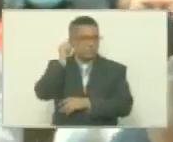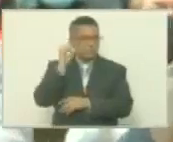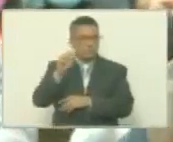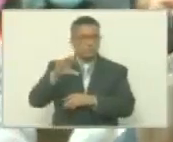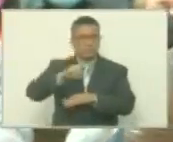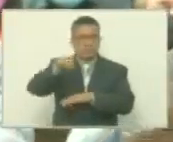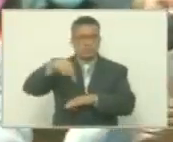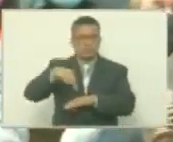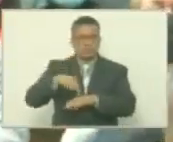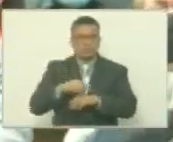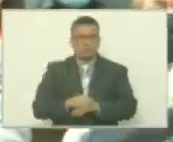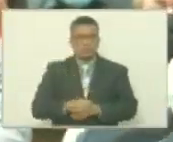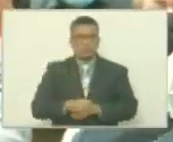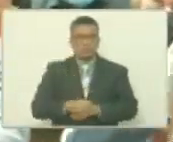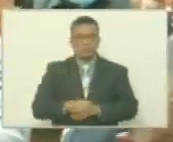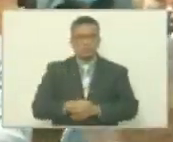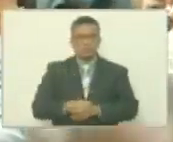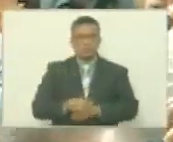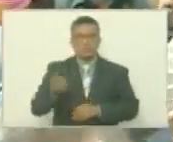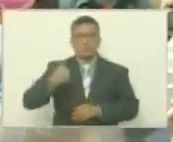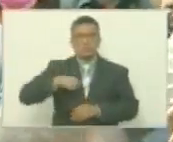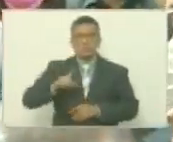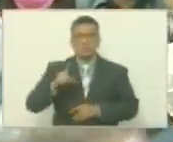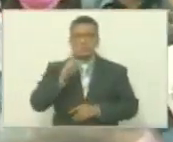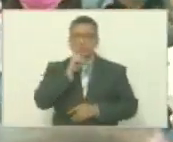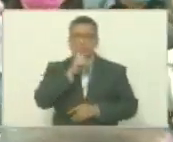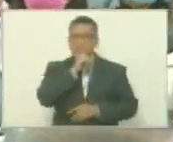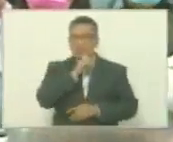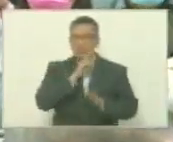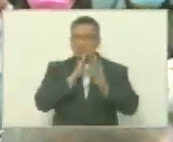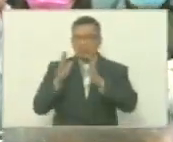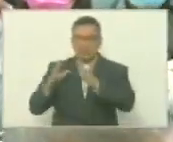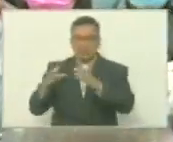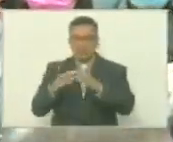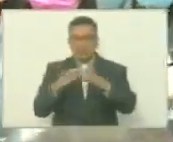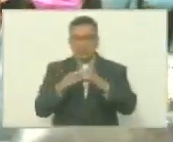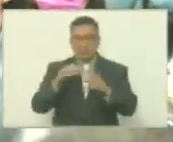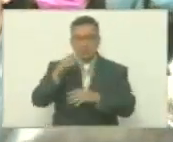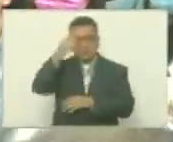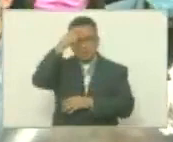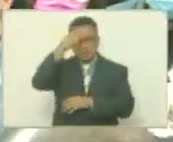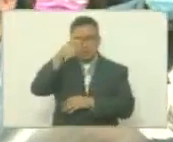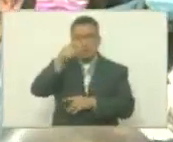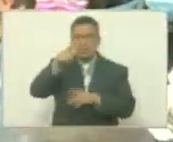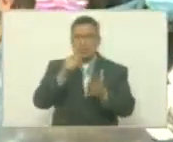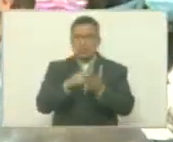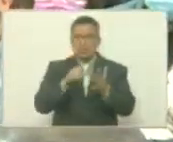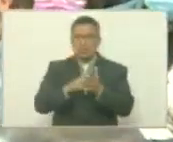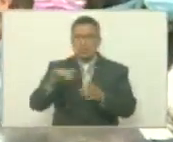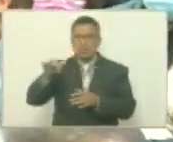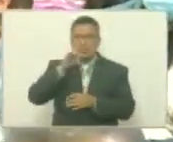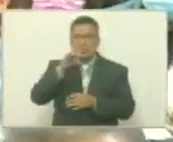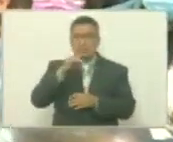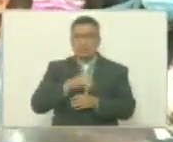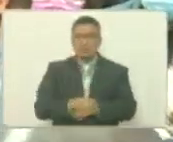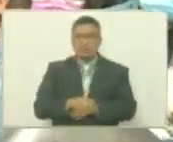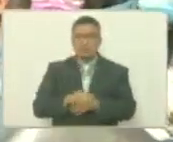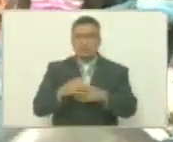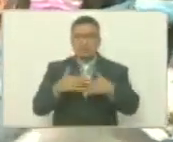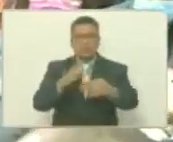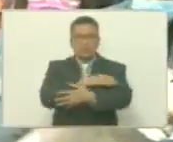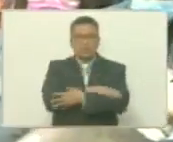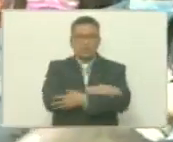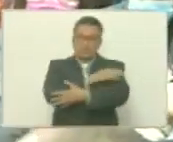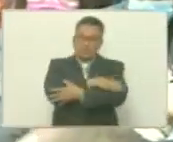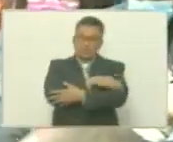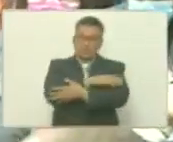Asamblea Nacional. Y bueno, hemos pedido en nombre del bloque parlamentario del Estado Falcón este punto de información para abrazar y